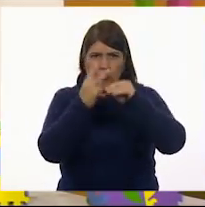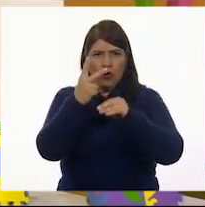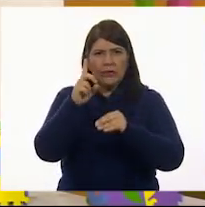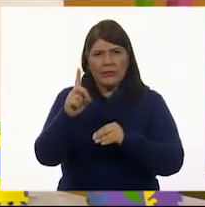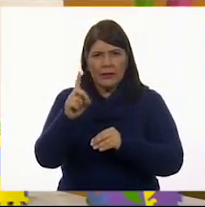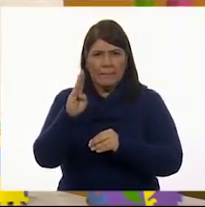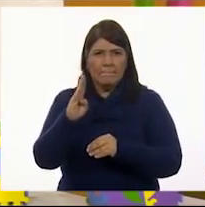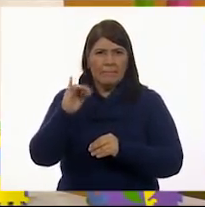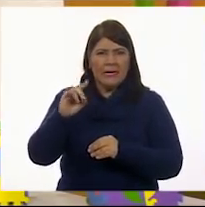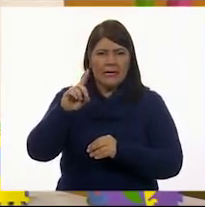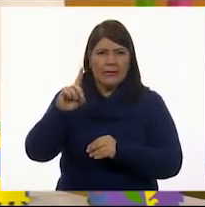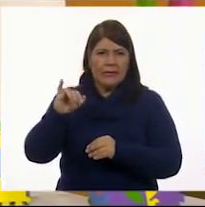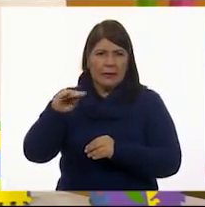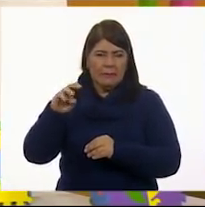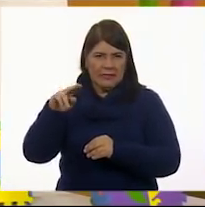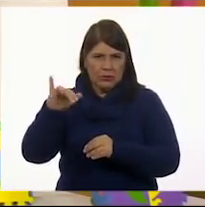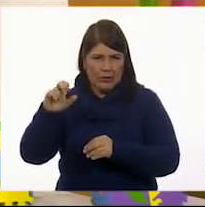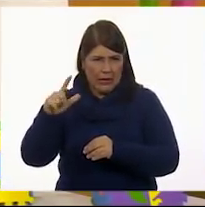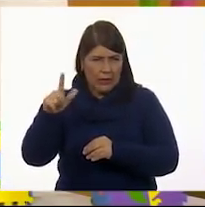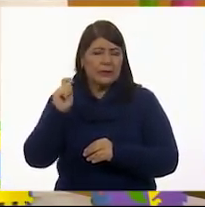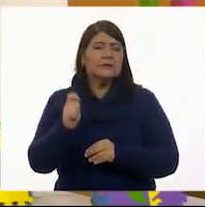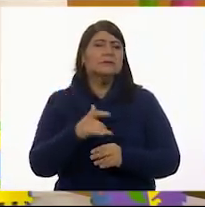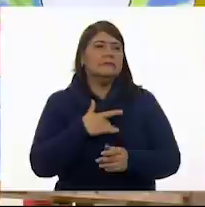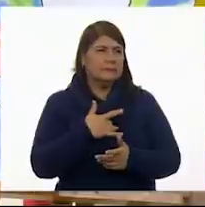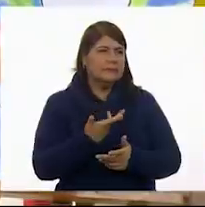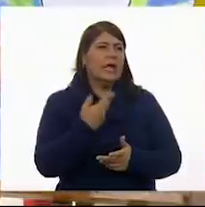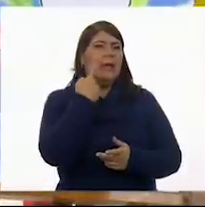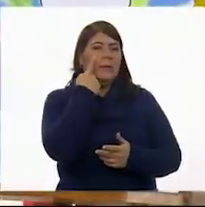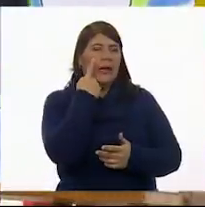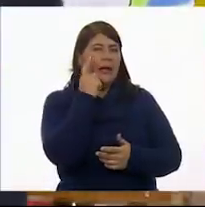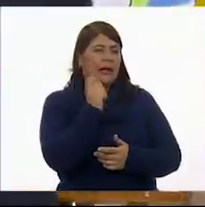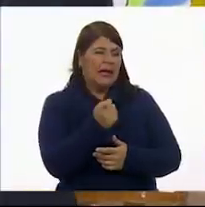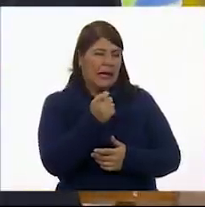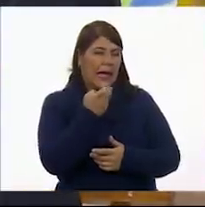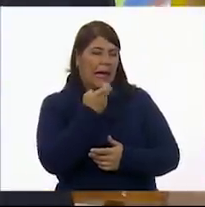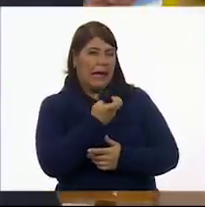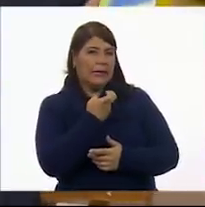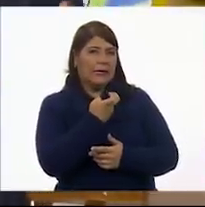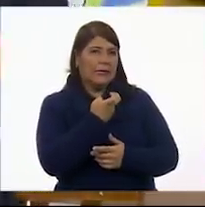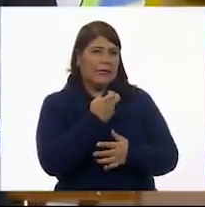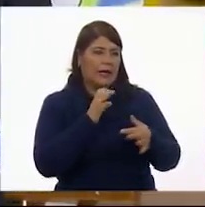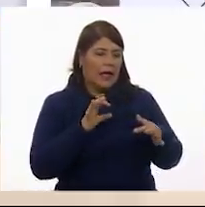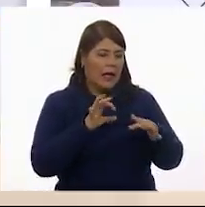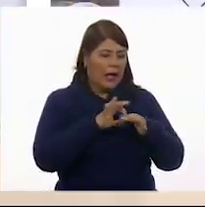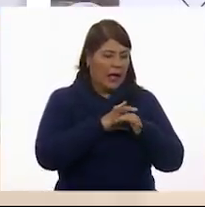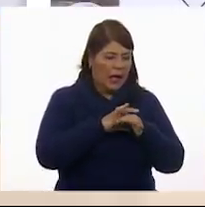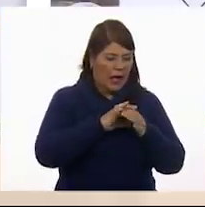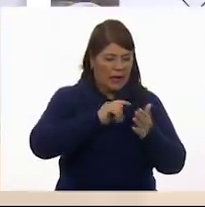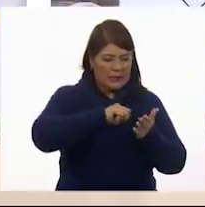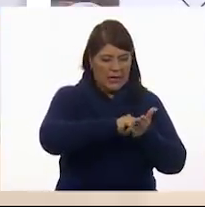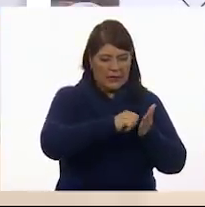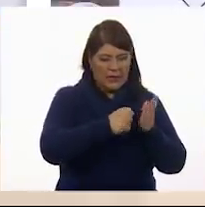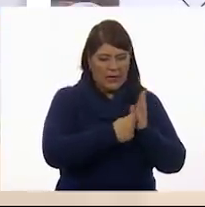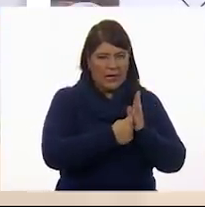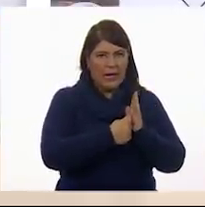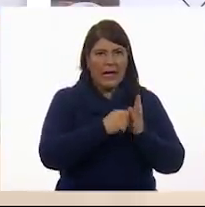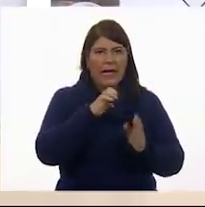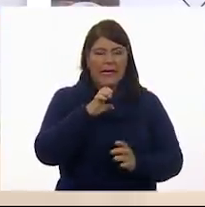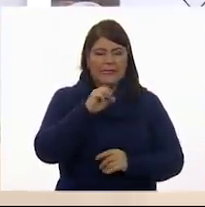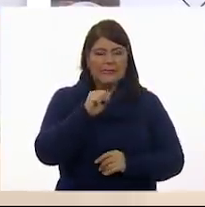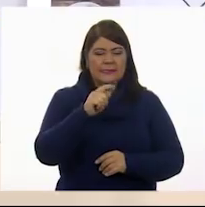Por lo tanto, será técnica de stencils. Ah, muy bien.